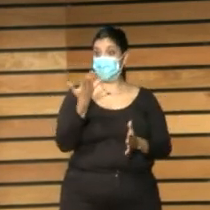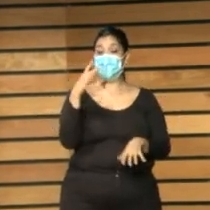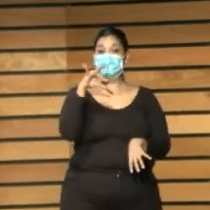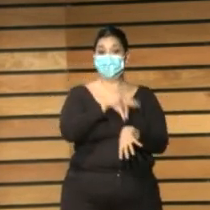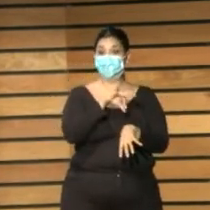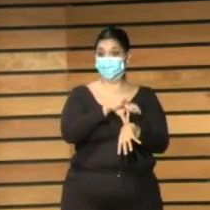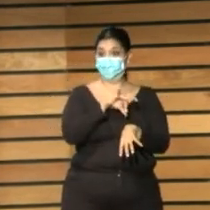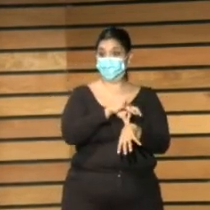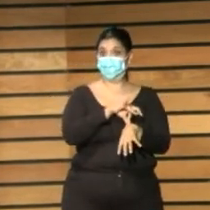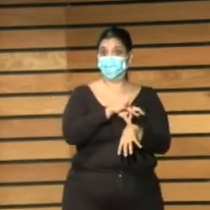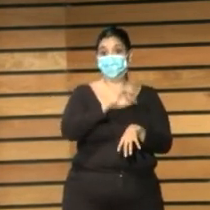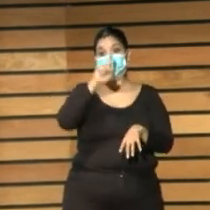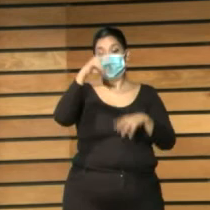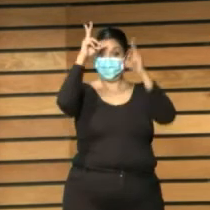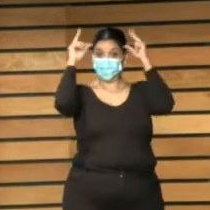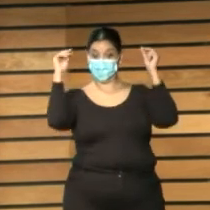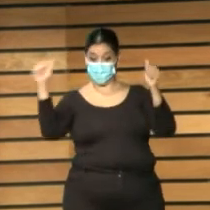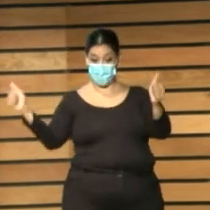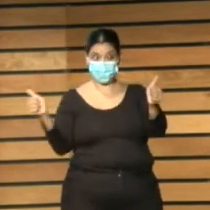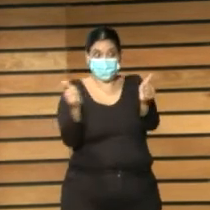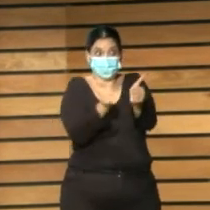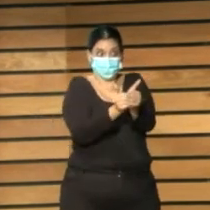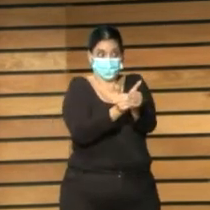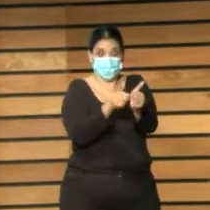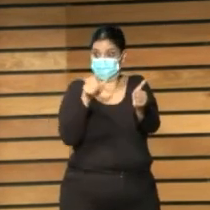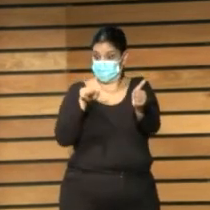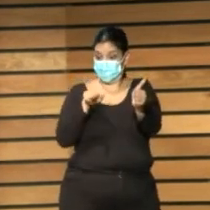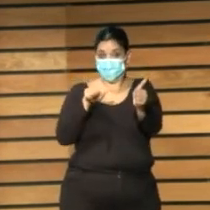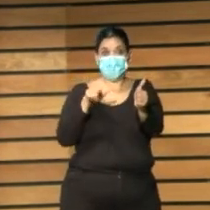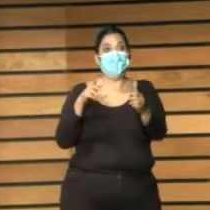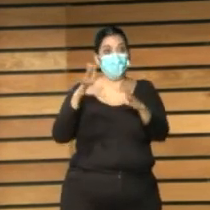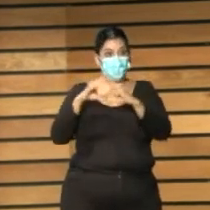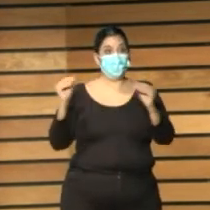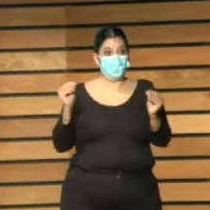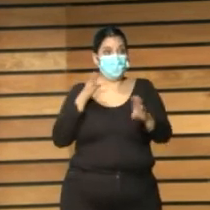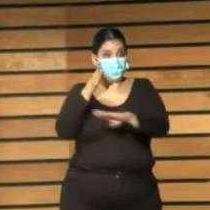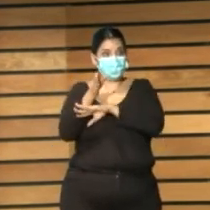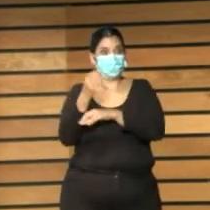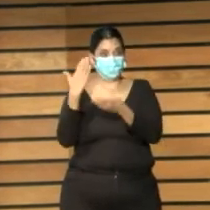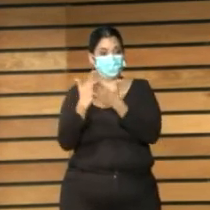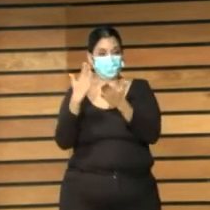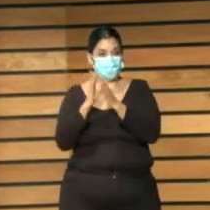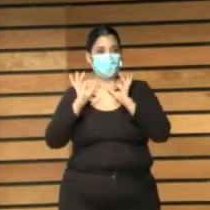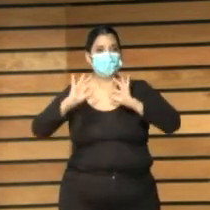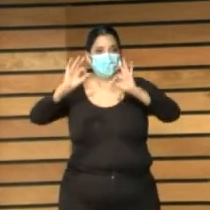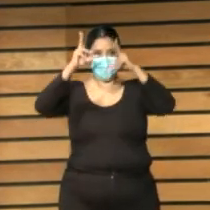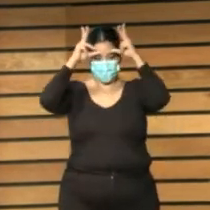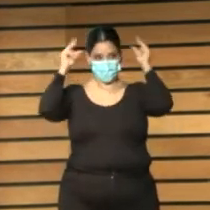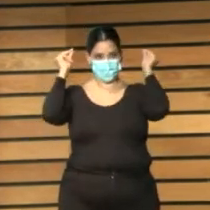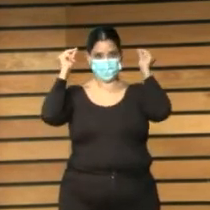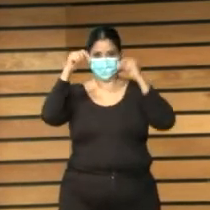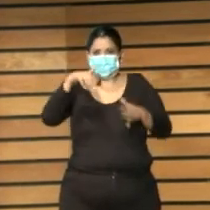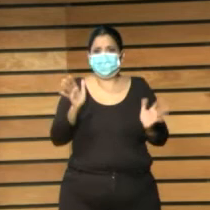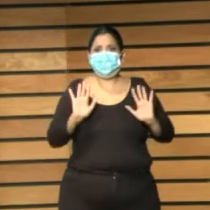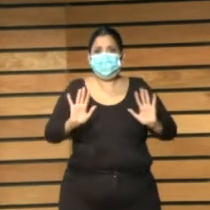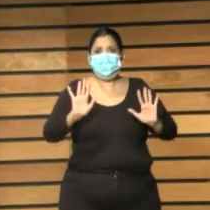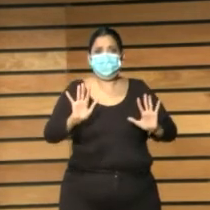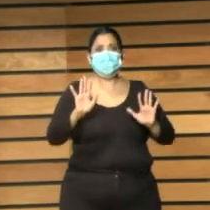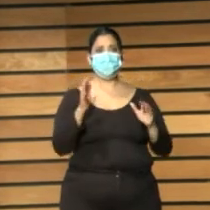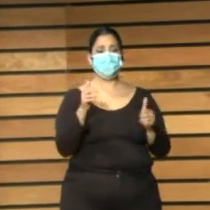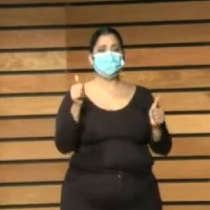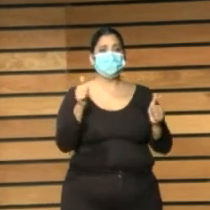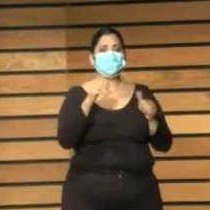las enfermeras tienen titulación de enfermera en un colegio pasa lo mismo y en las bibliotecas no o sea somos así como